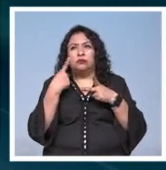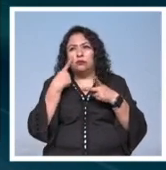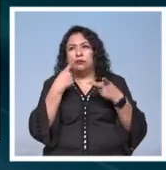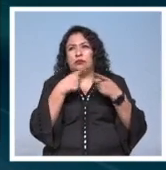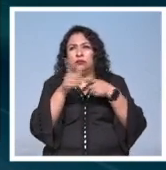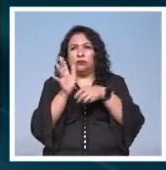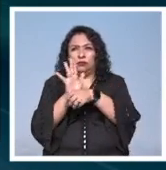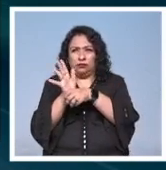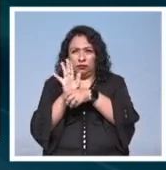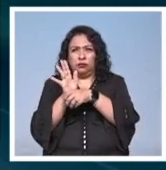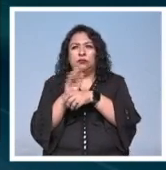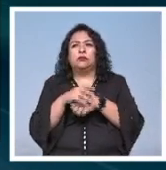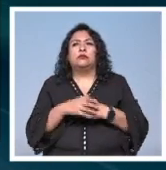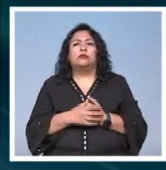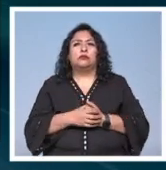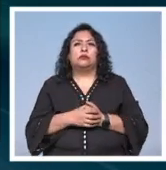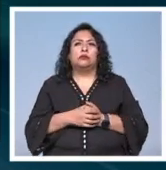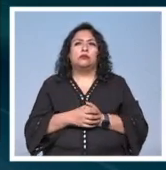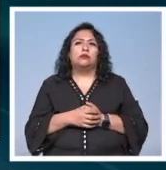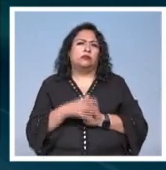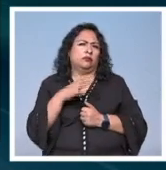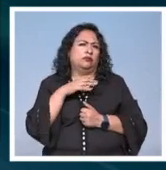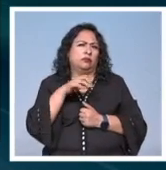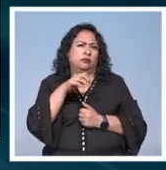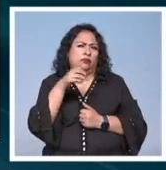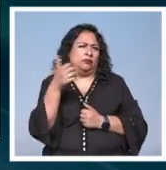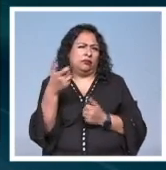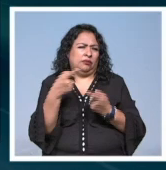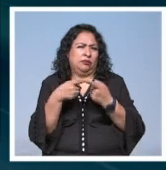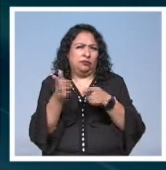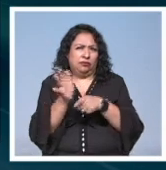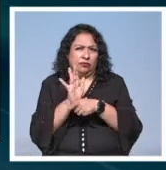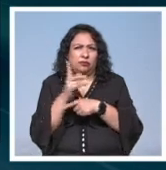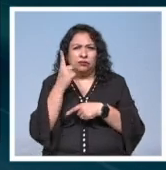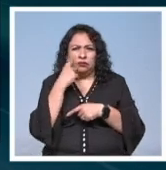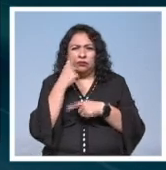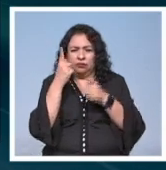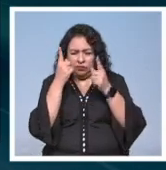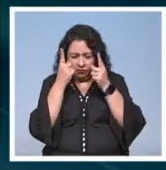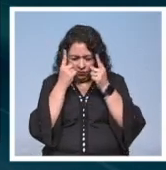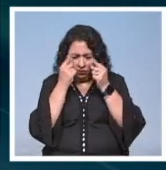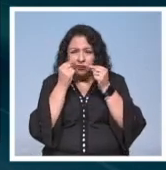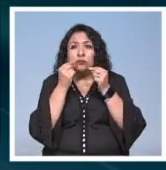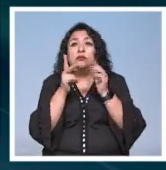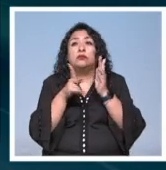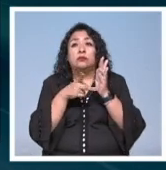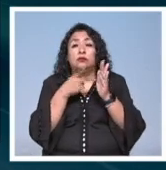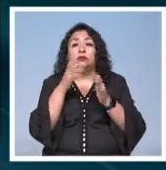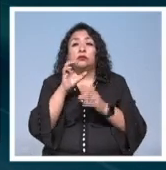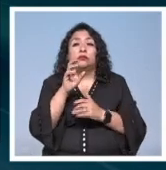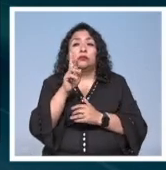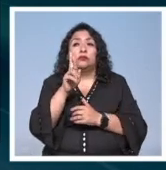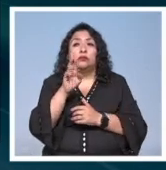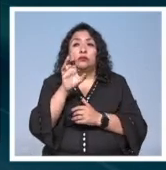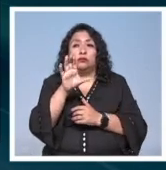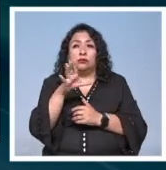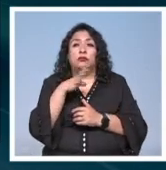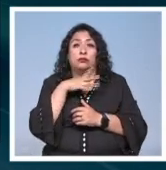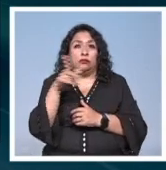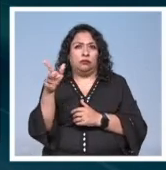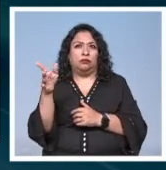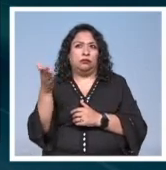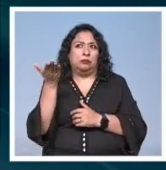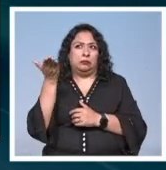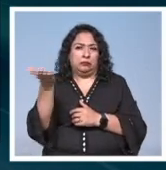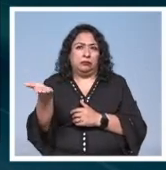varias películas además de la que mencionas en otra I was shot los ojos bien cerrados de nuevamente Kubrick es el que recurre a él